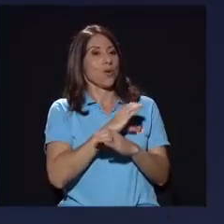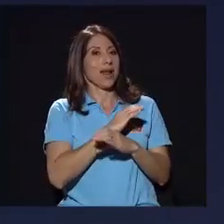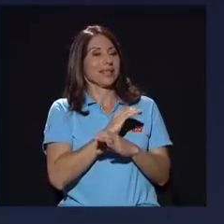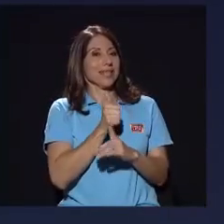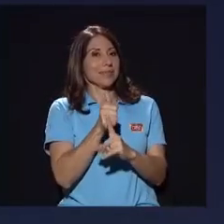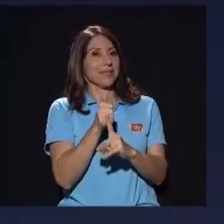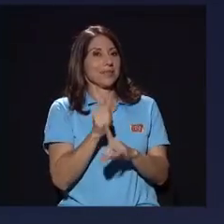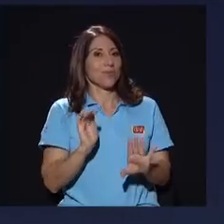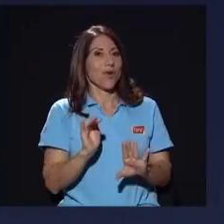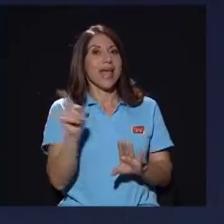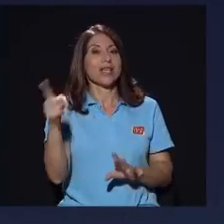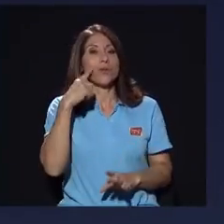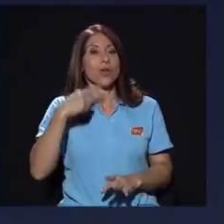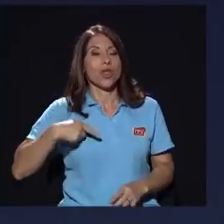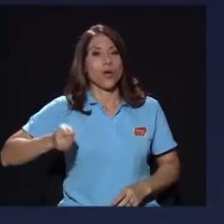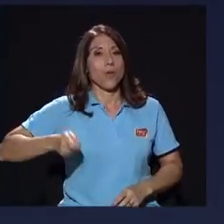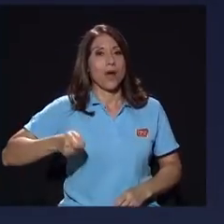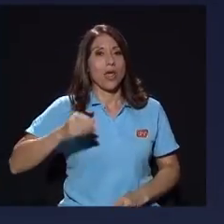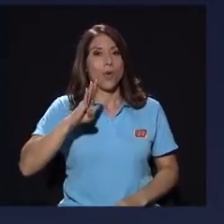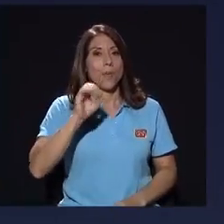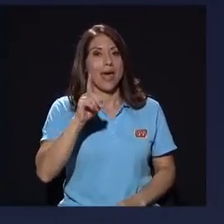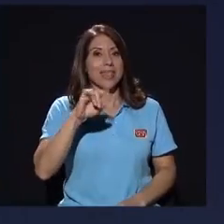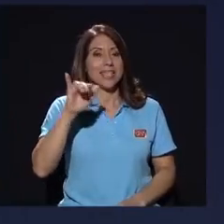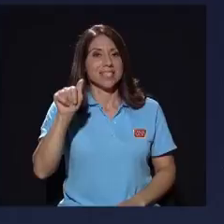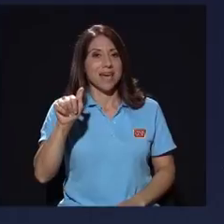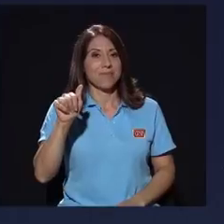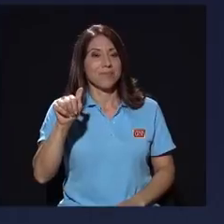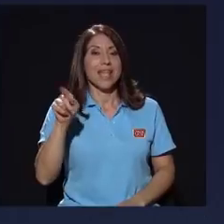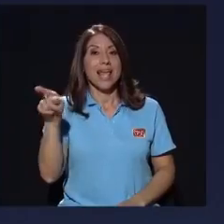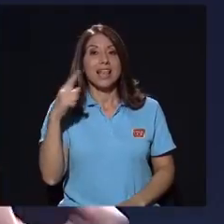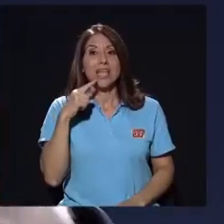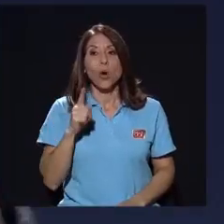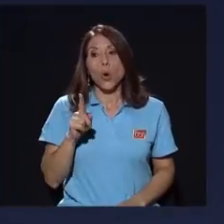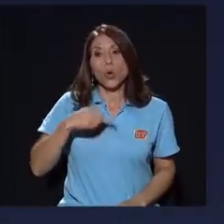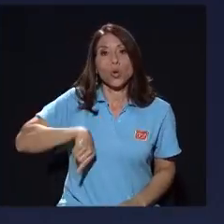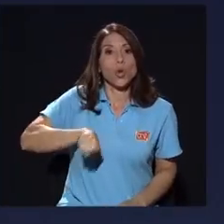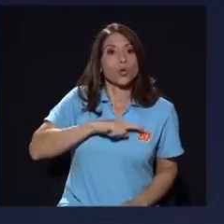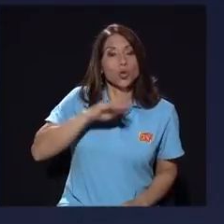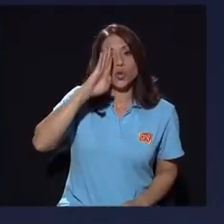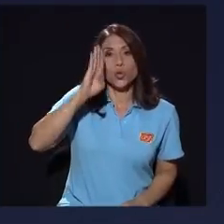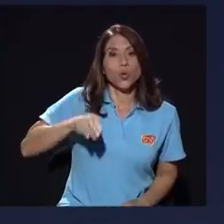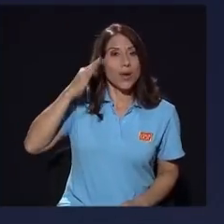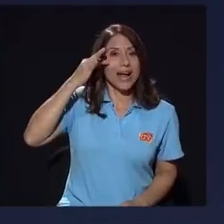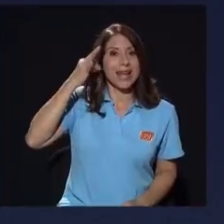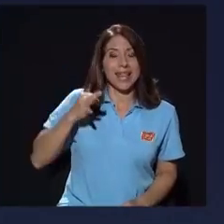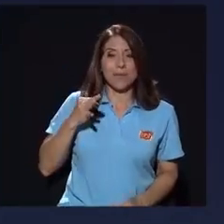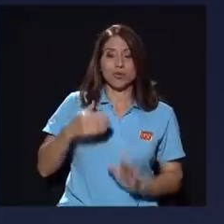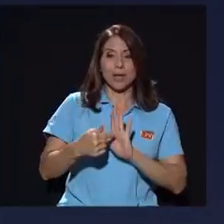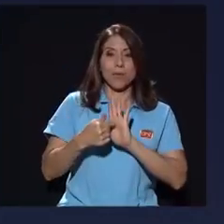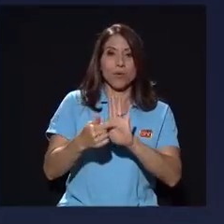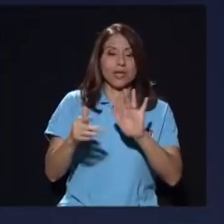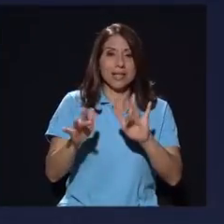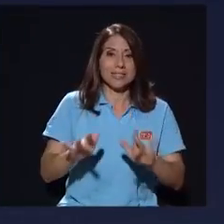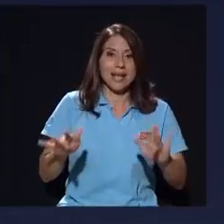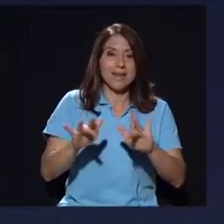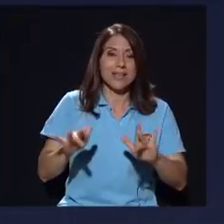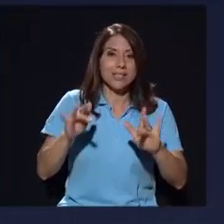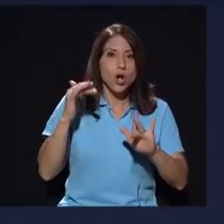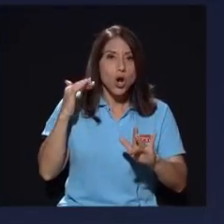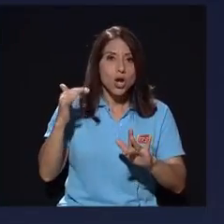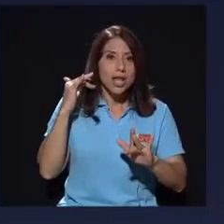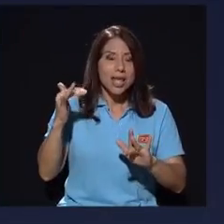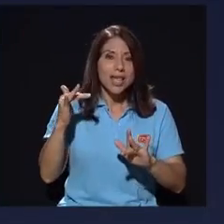su abogado, Adidas, directamente me dijo, nosotros nunca jamás estimamos que esta grabación iba a generar todo lo que ha generado.